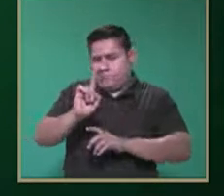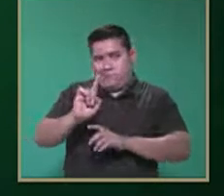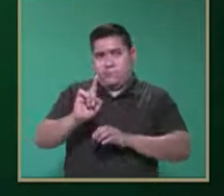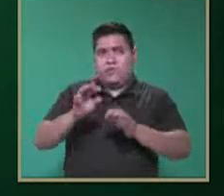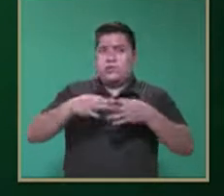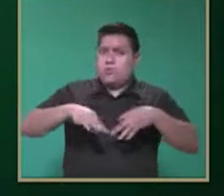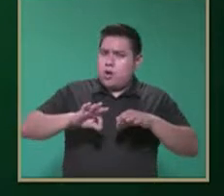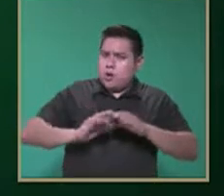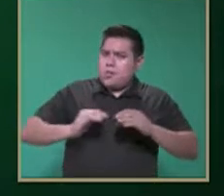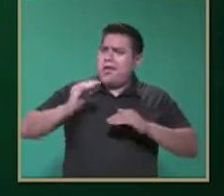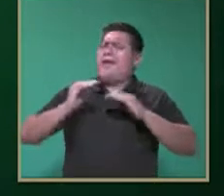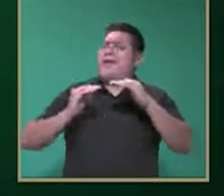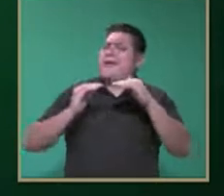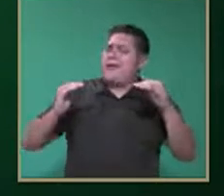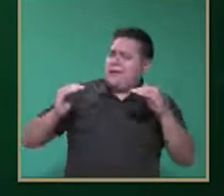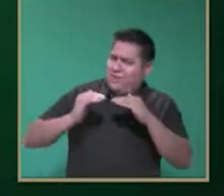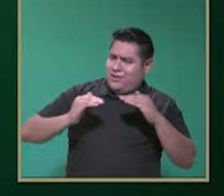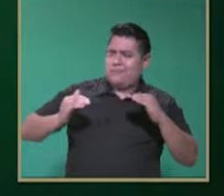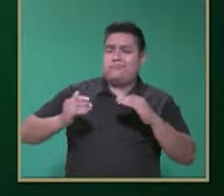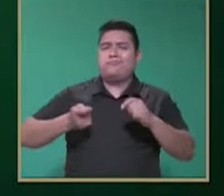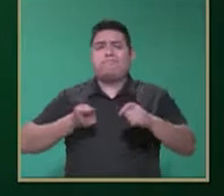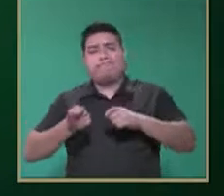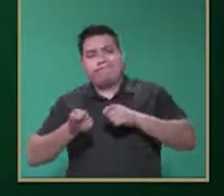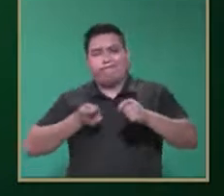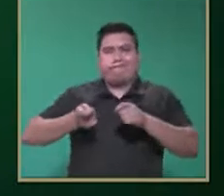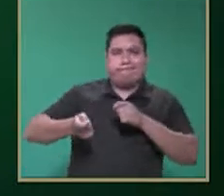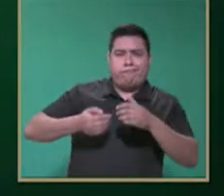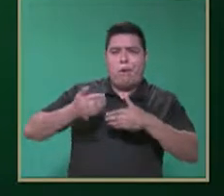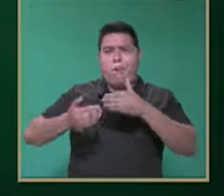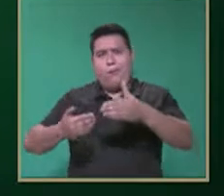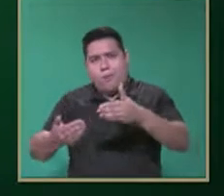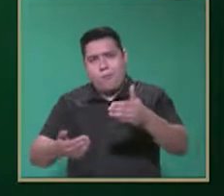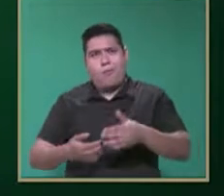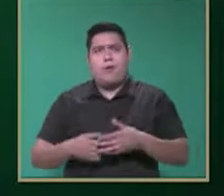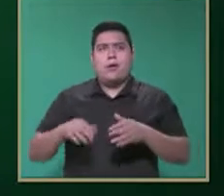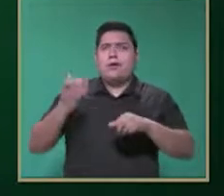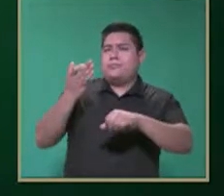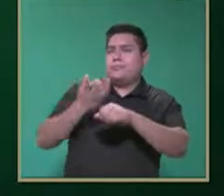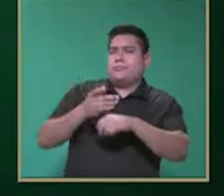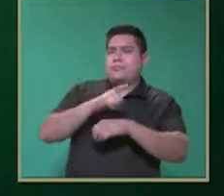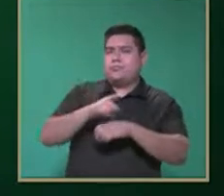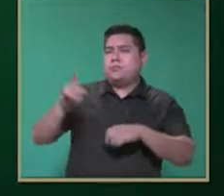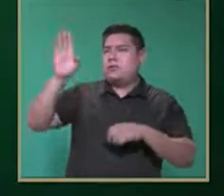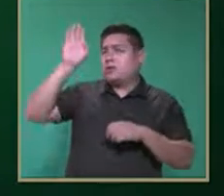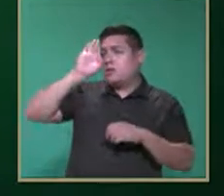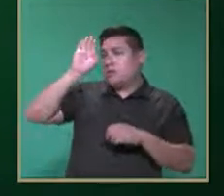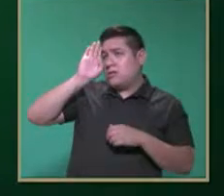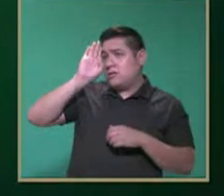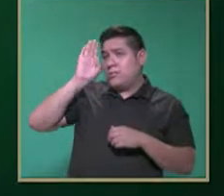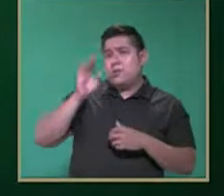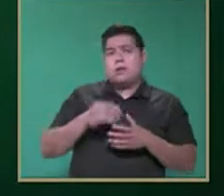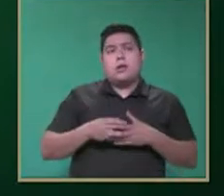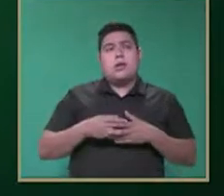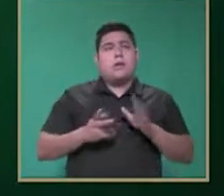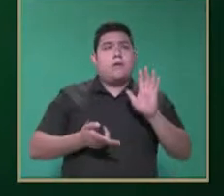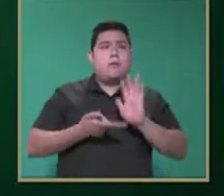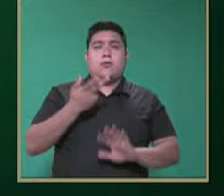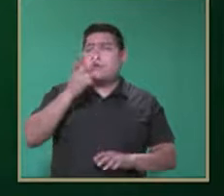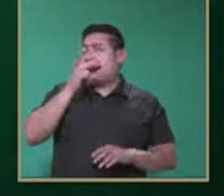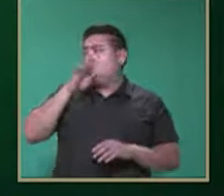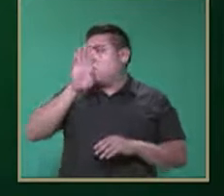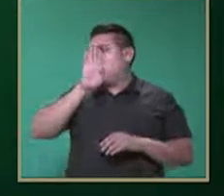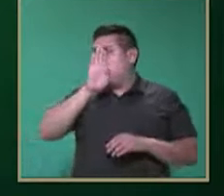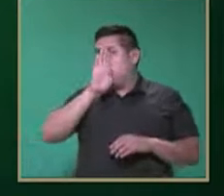con TEA. Continuamos y a modo de reflexión les voy a comentar que una vez que los padres logran